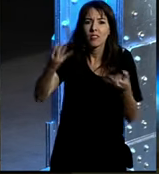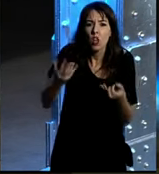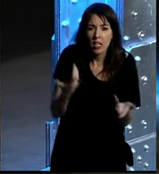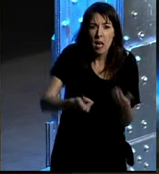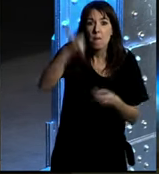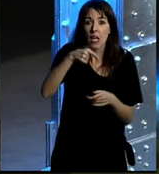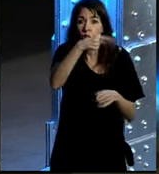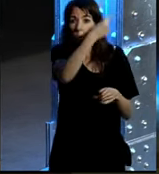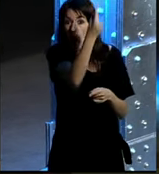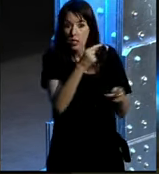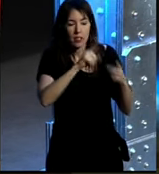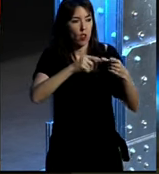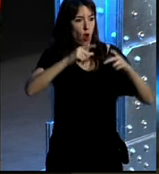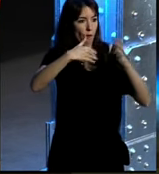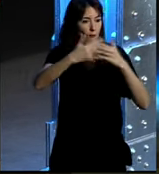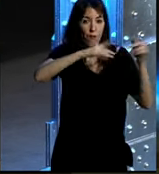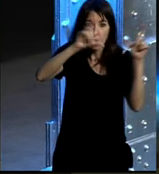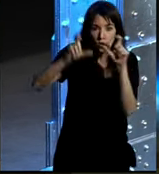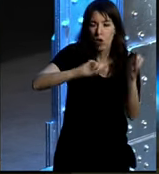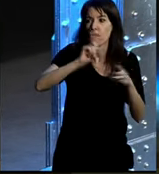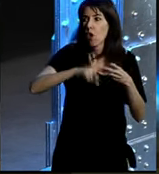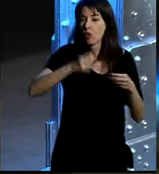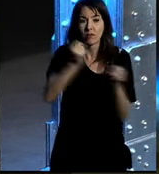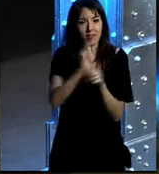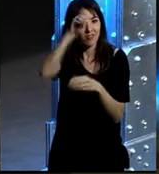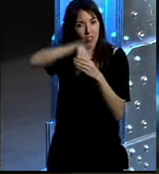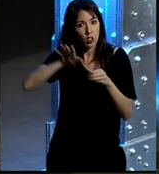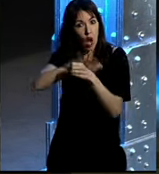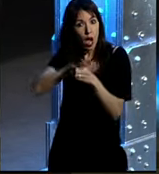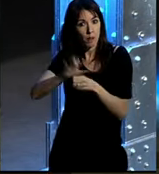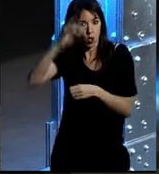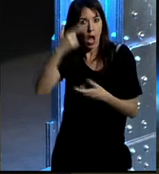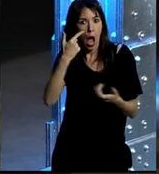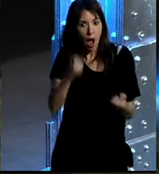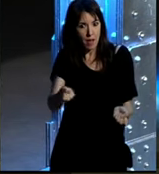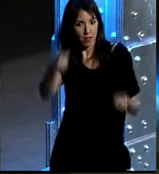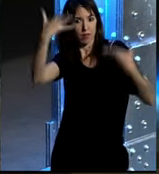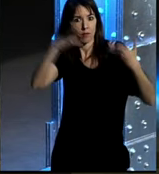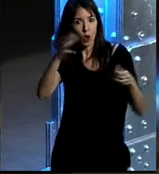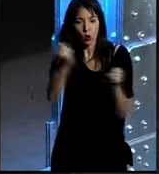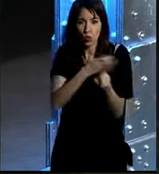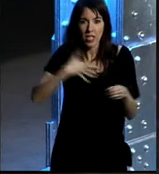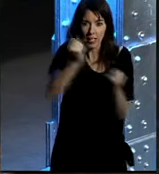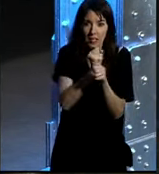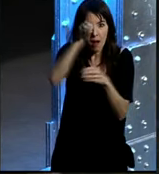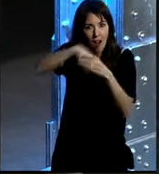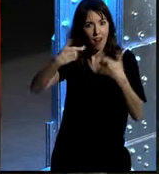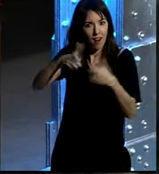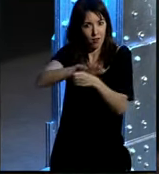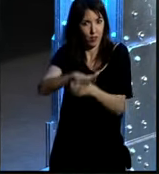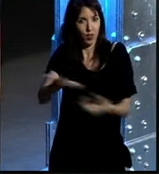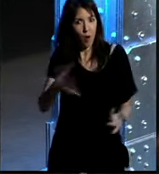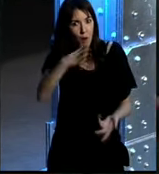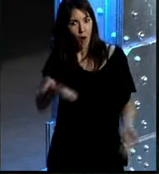sobre todo sobre si eres diseñador si eres fotógrafo si trabajas en el mundo creativo deslúmbrame coño que para eso quieres trabajar en esa industria ¿vale?